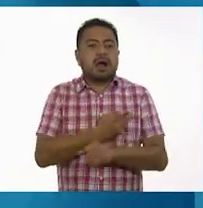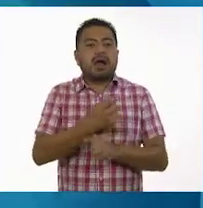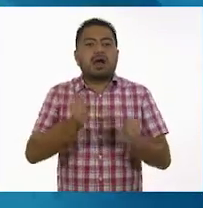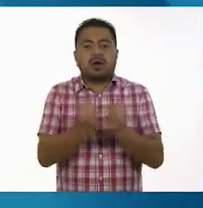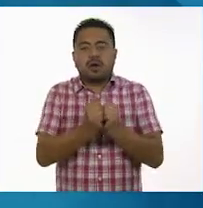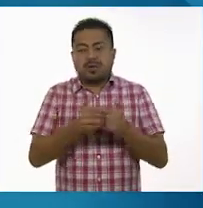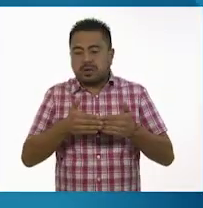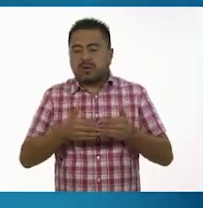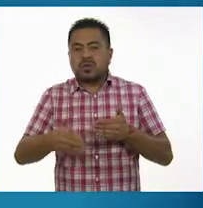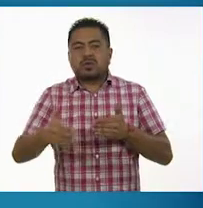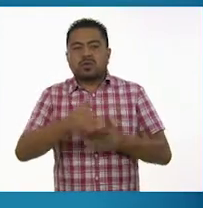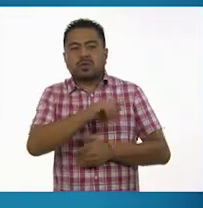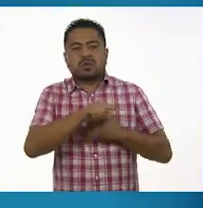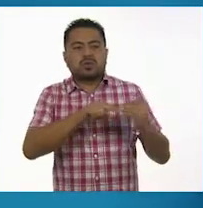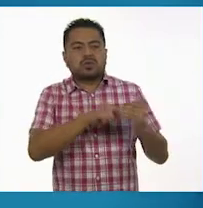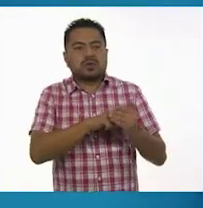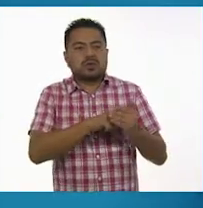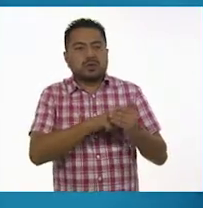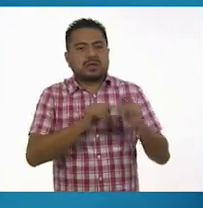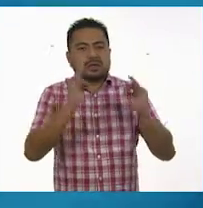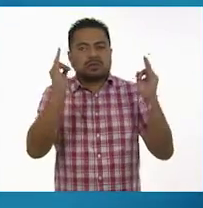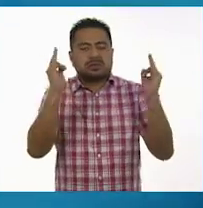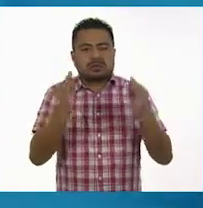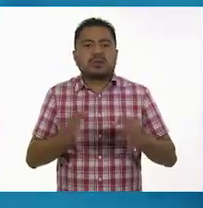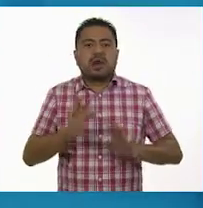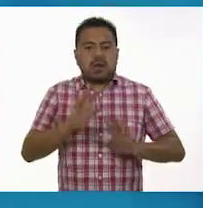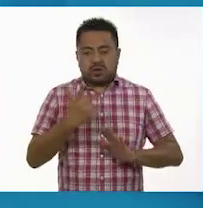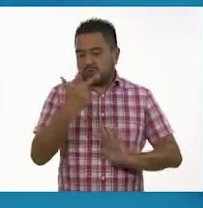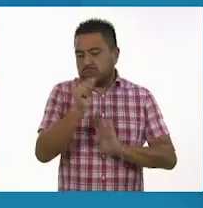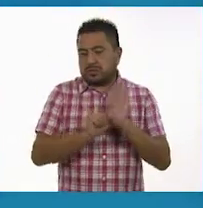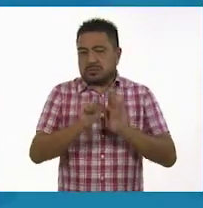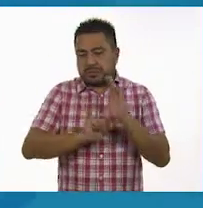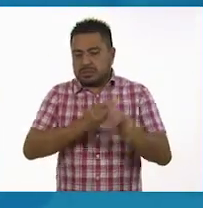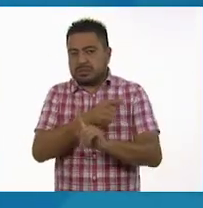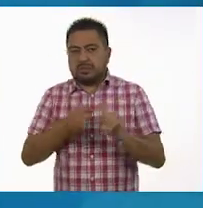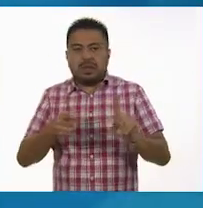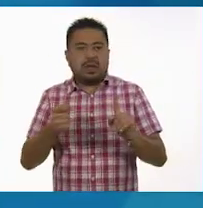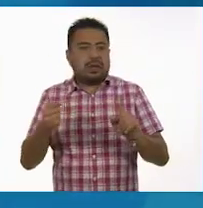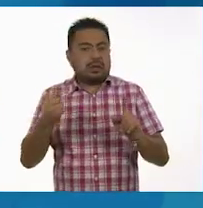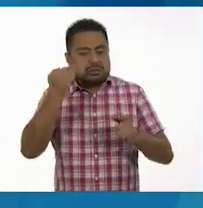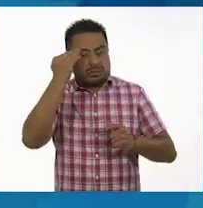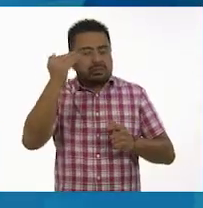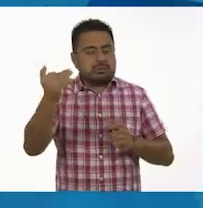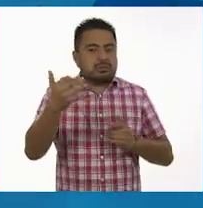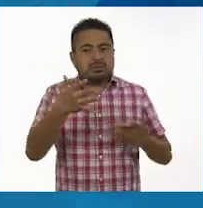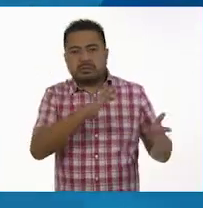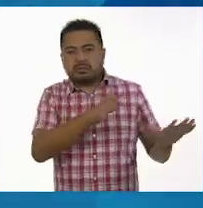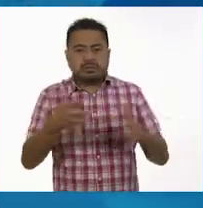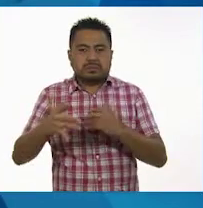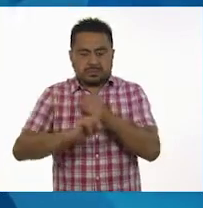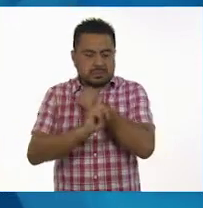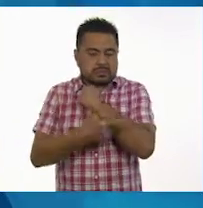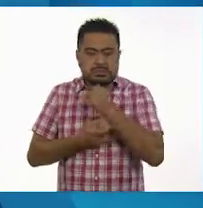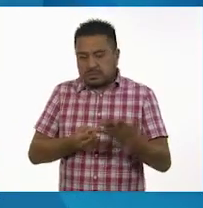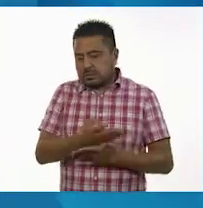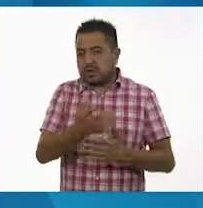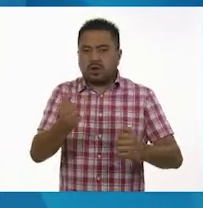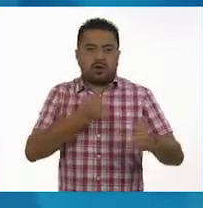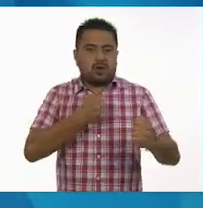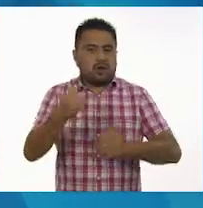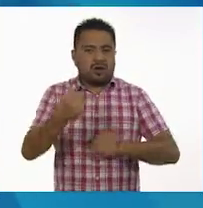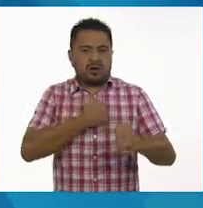durante la hibernación. 8 meses y medio es el tiempo promedio de gestación de los